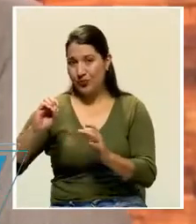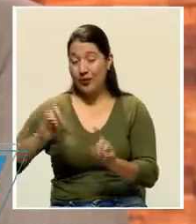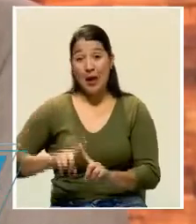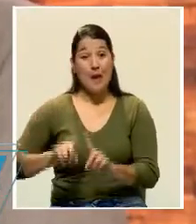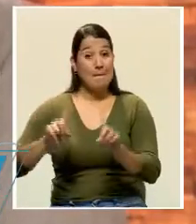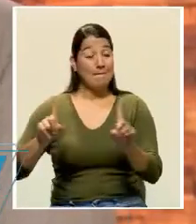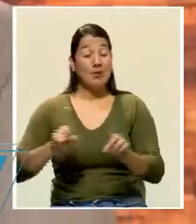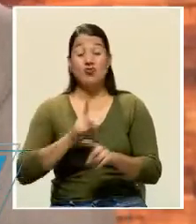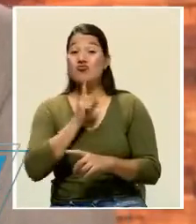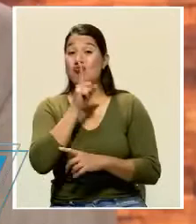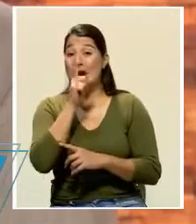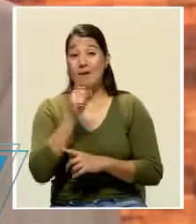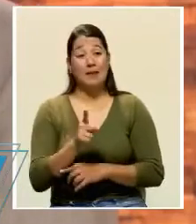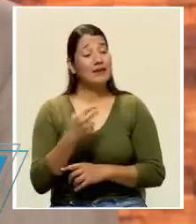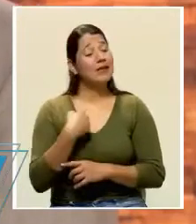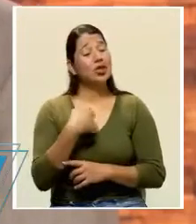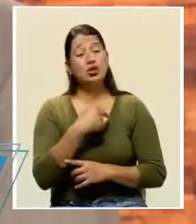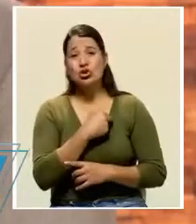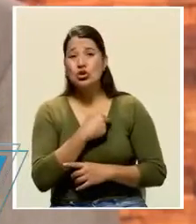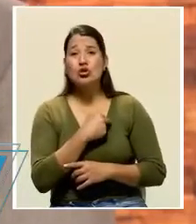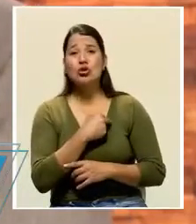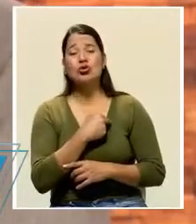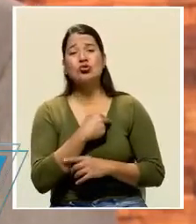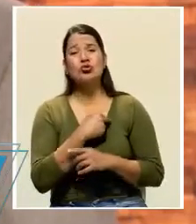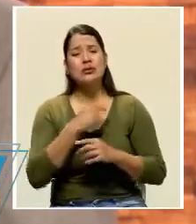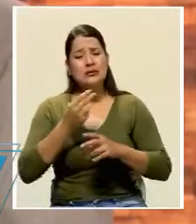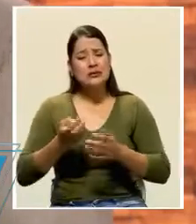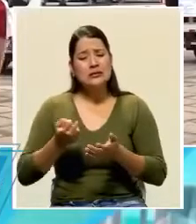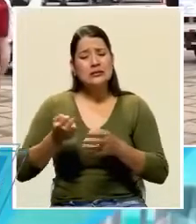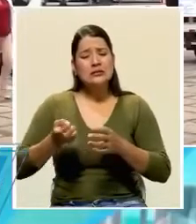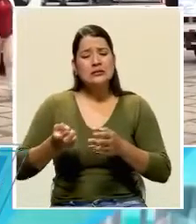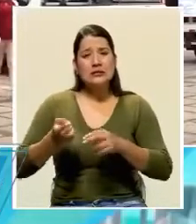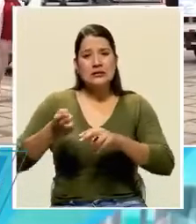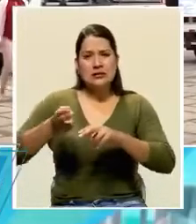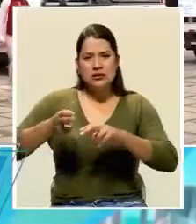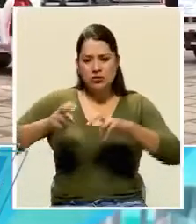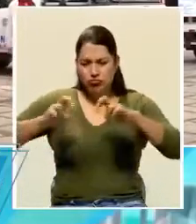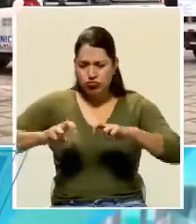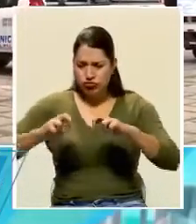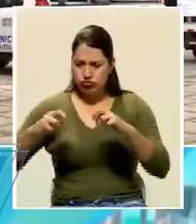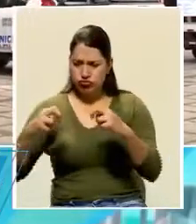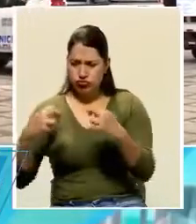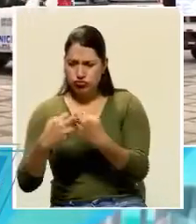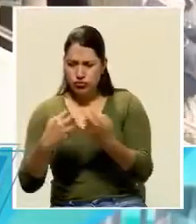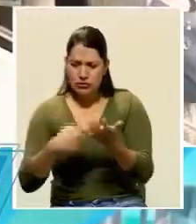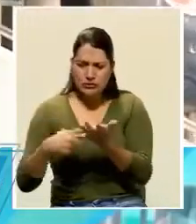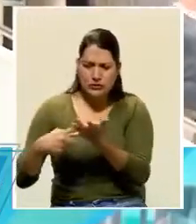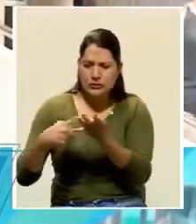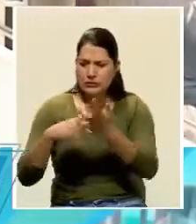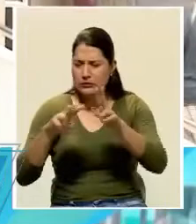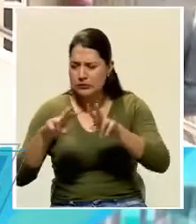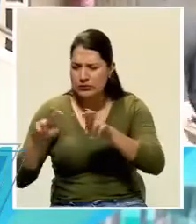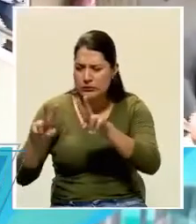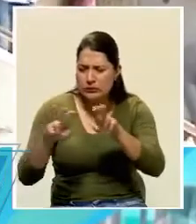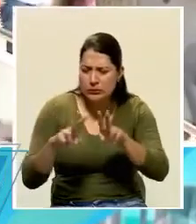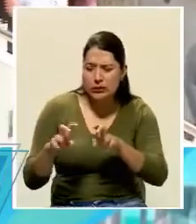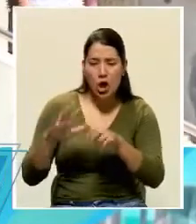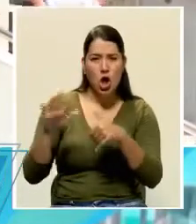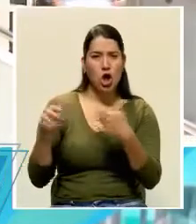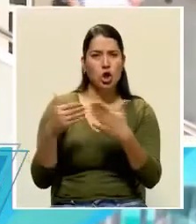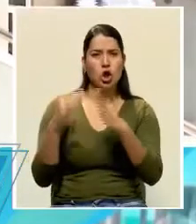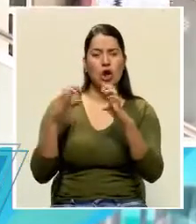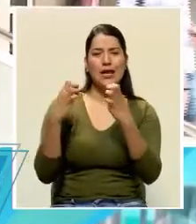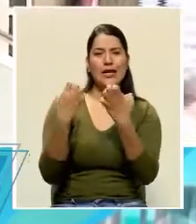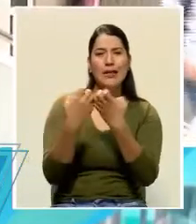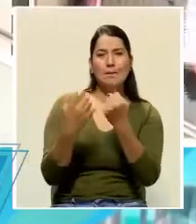realmente, después de hacer todo el análisis, con mucha premura para poderlo hacer, todos los órganos técnicos y